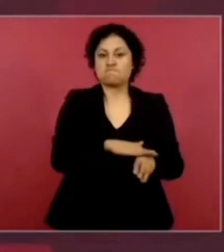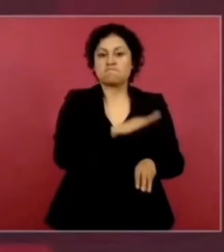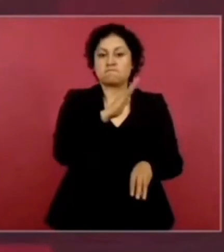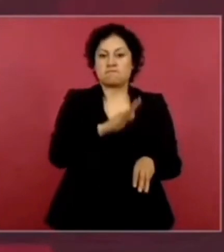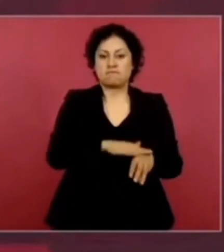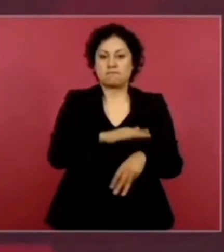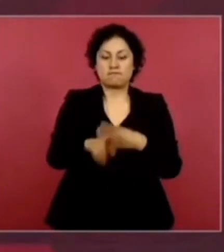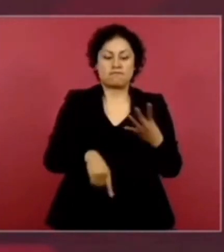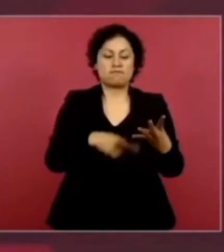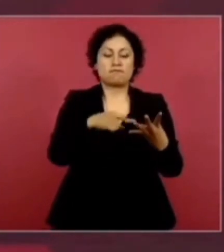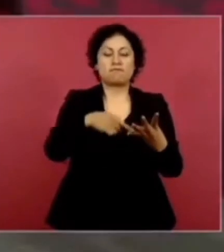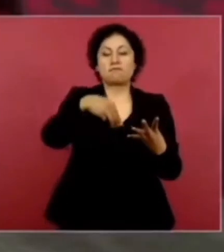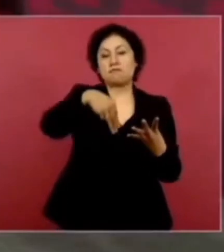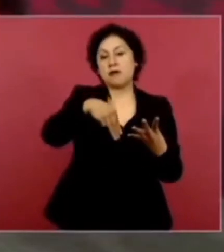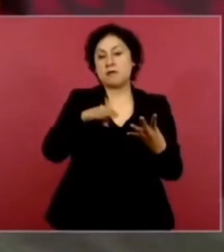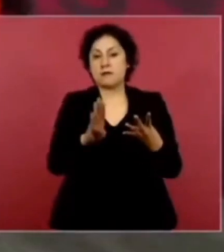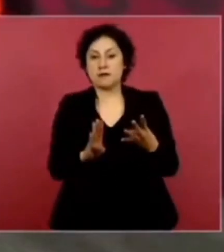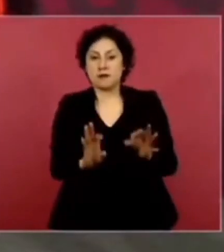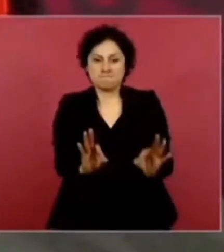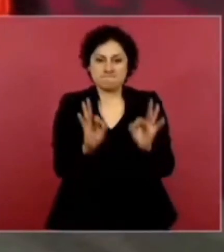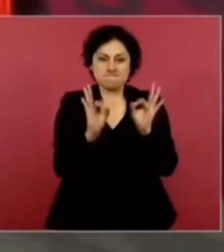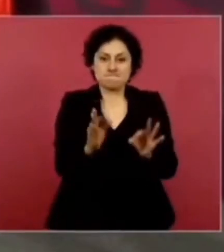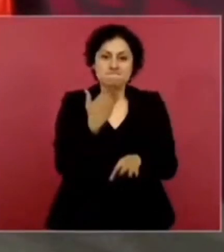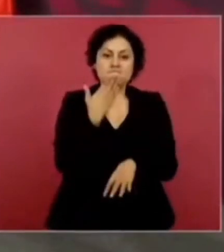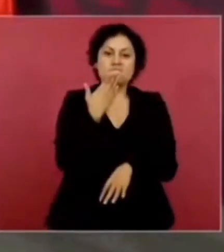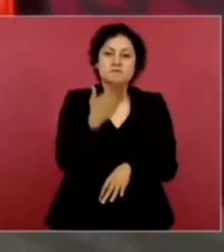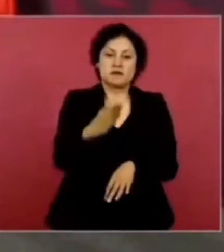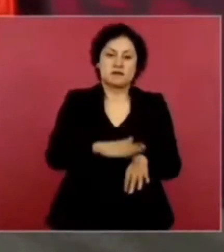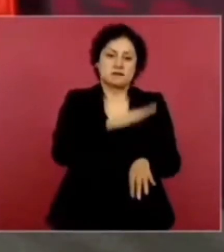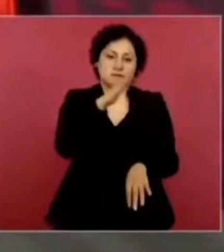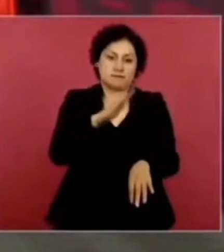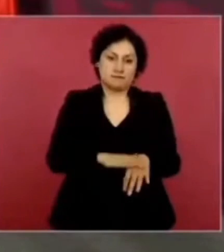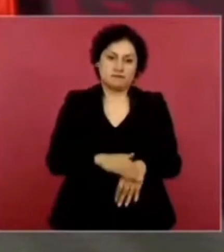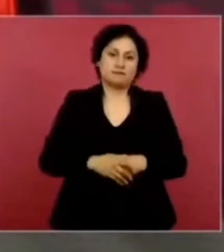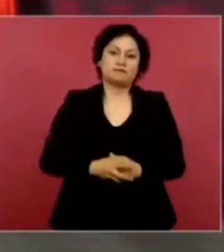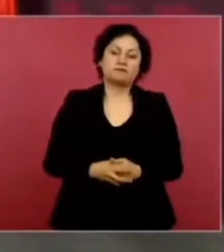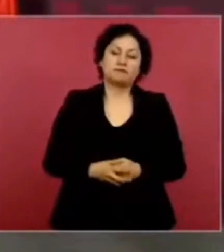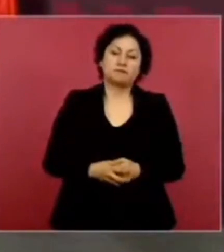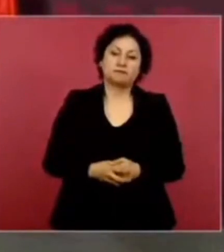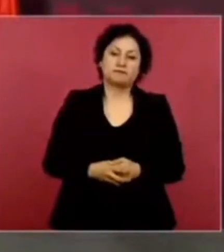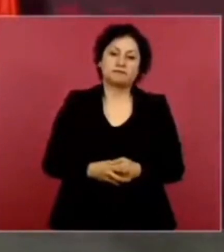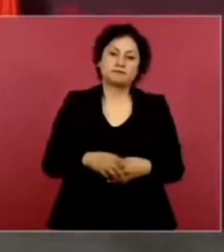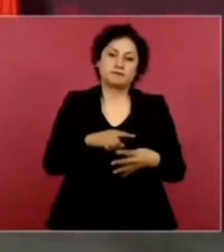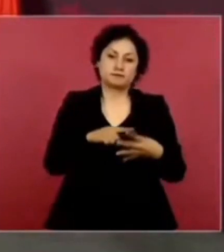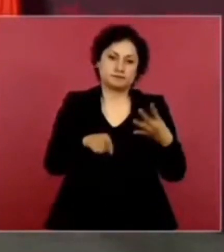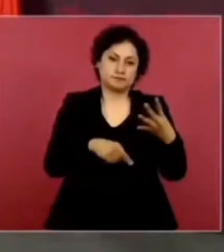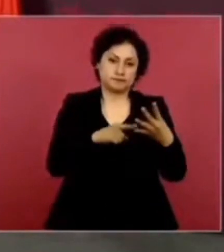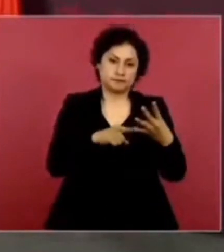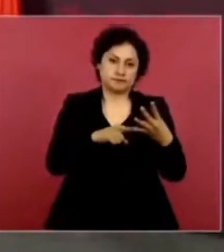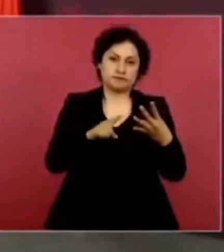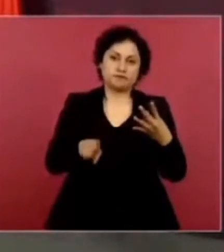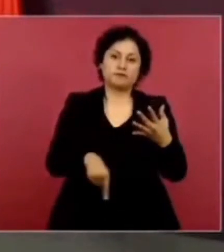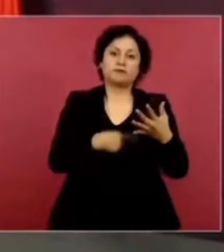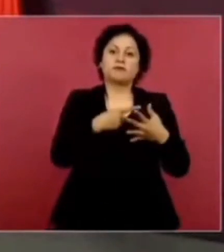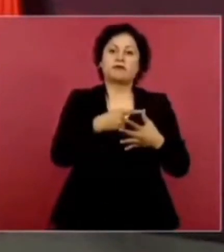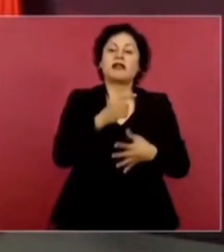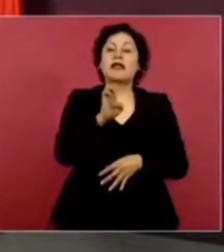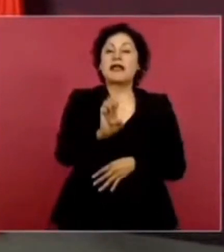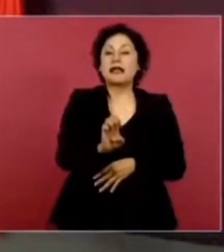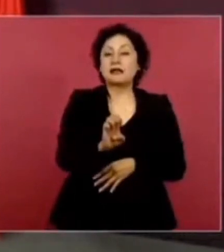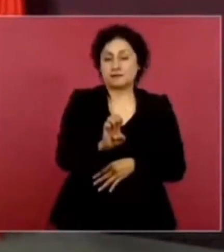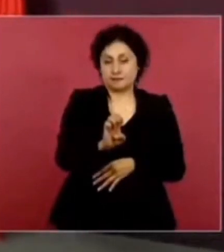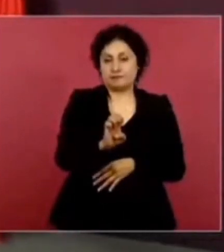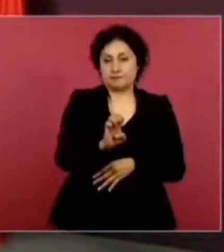Y MB, muy buena. Y luego había la E, ¿no? Que es excelente.